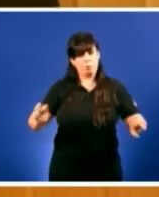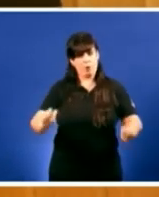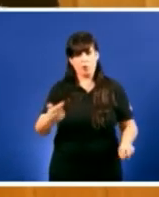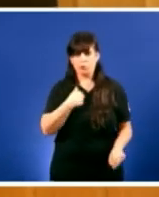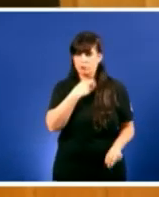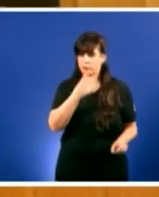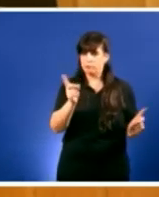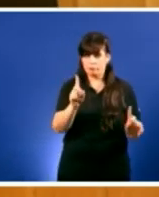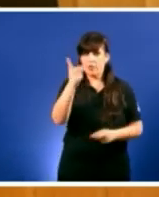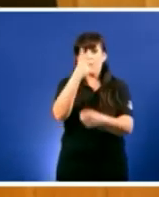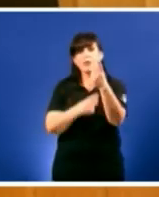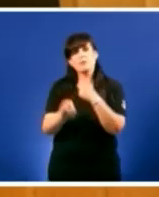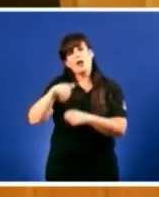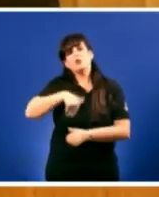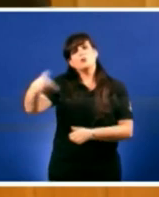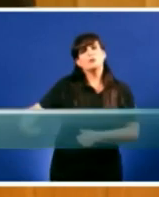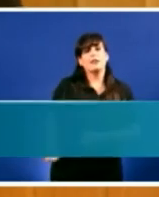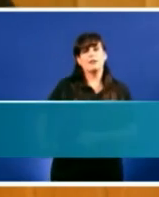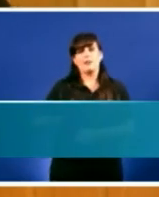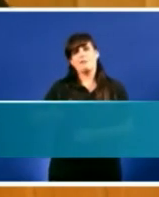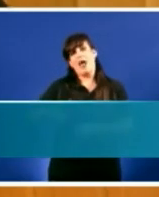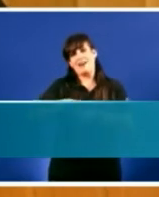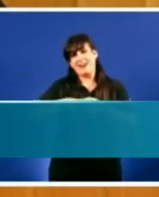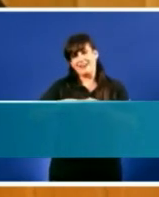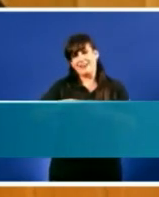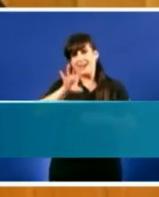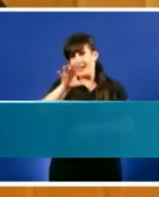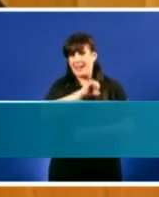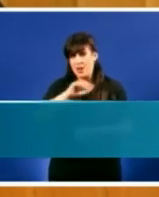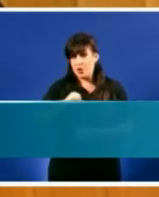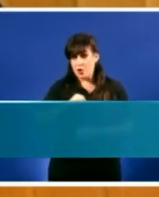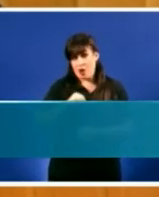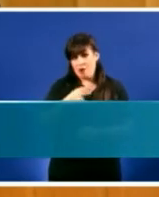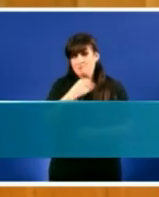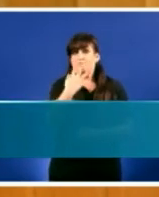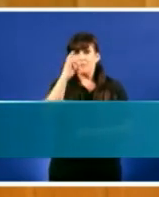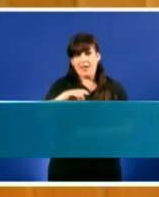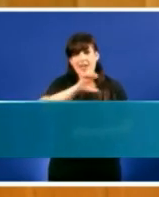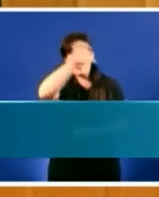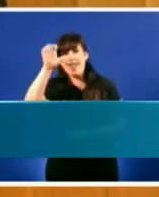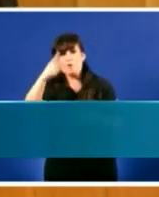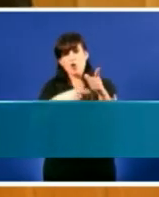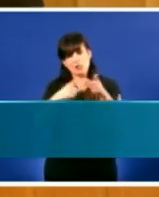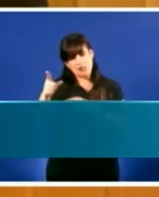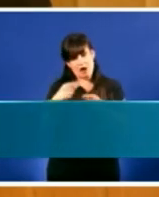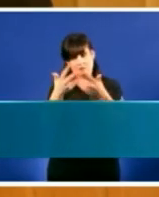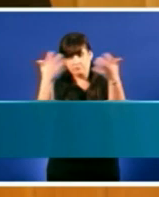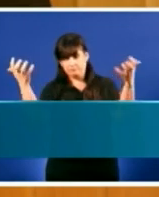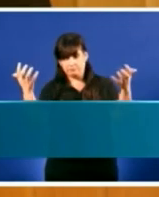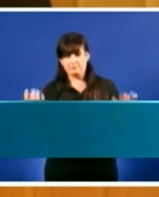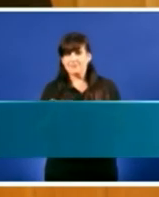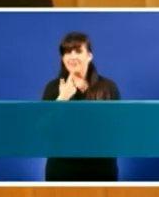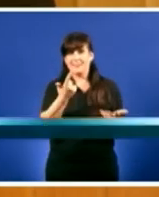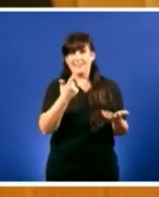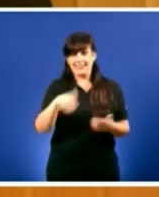de riqueza regional en 2013 publicados por Eurostat os últimos datos disponibles a riqueza